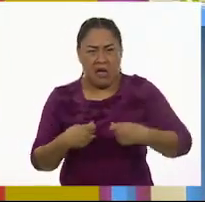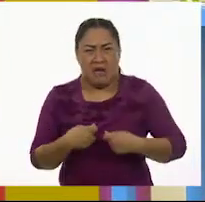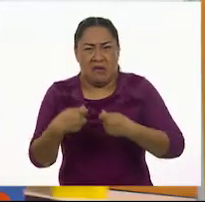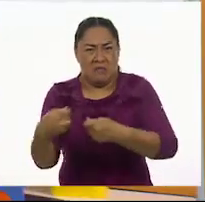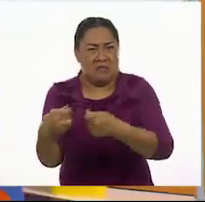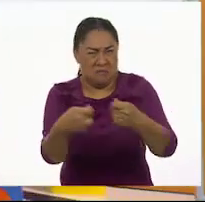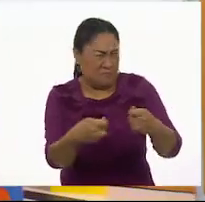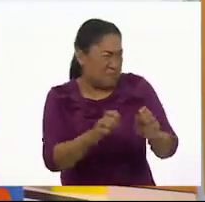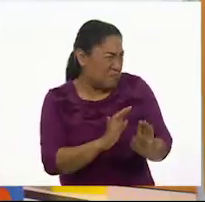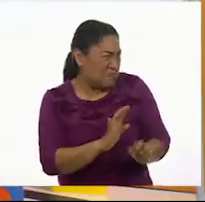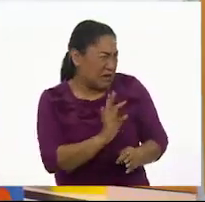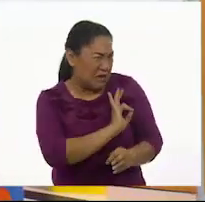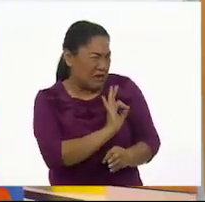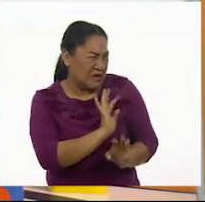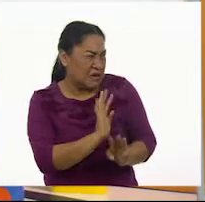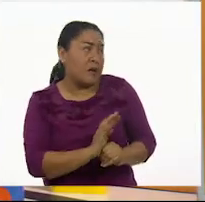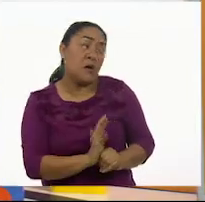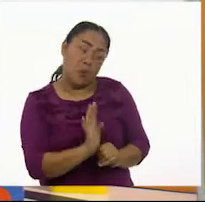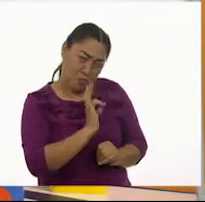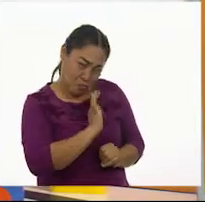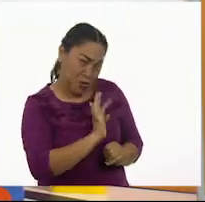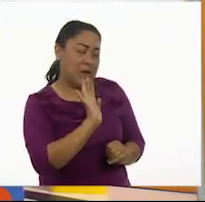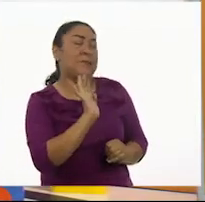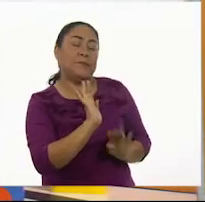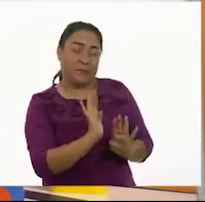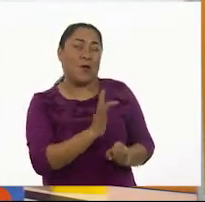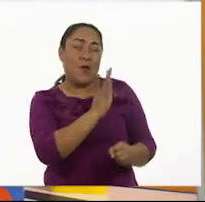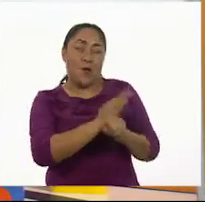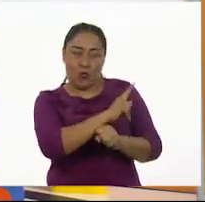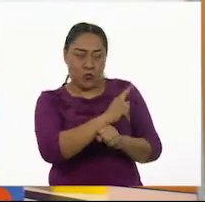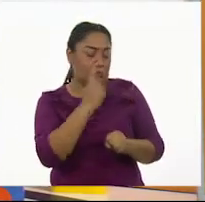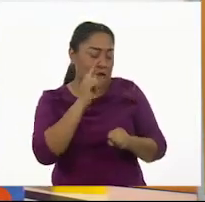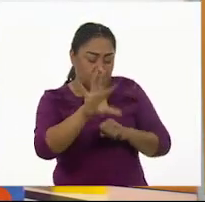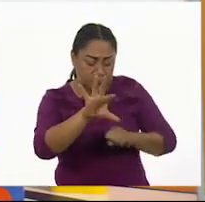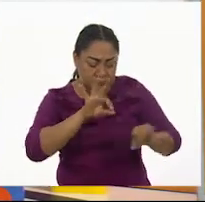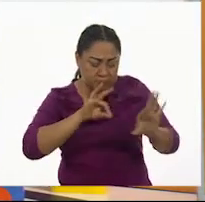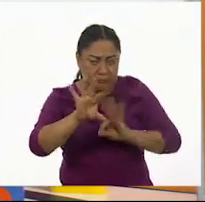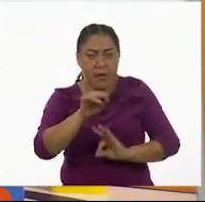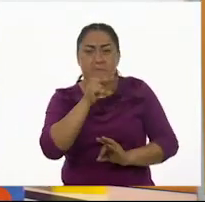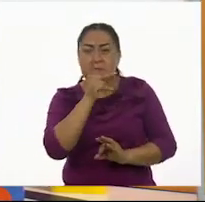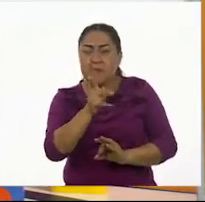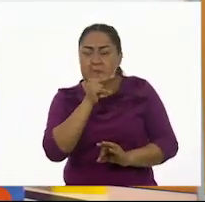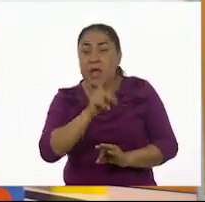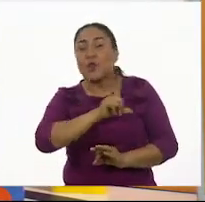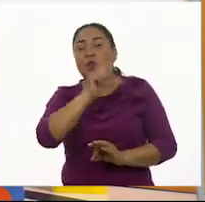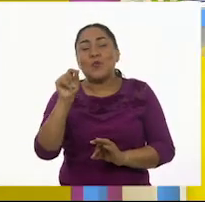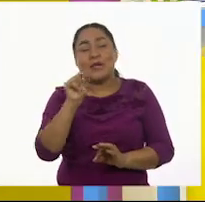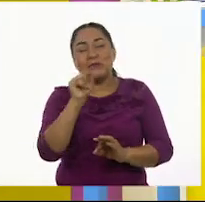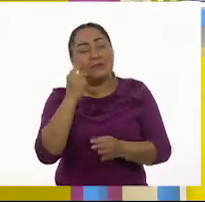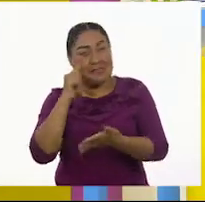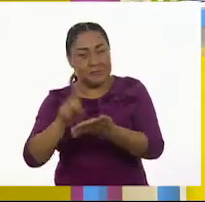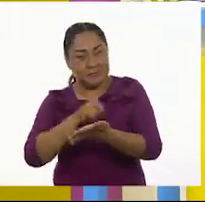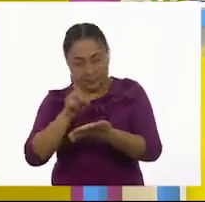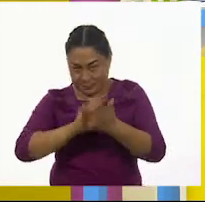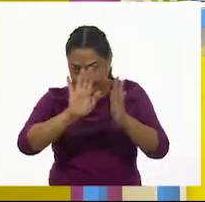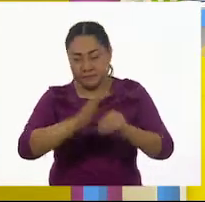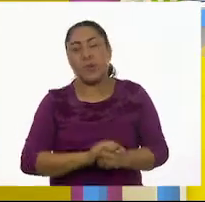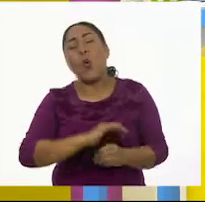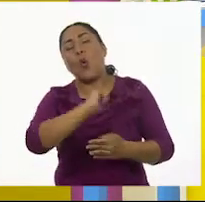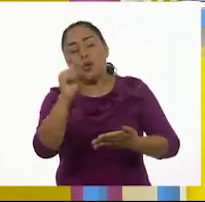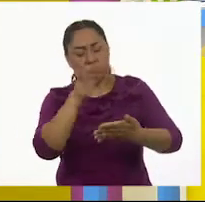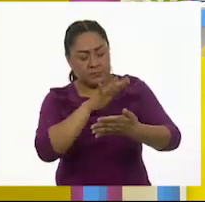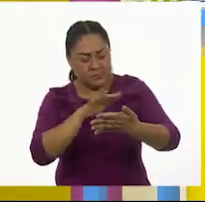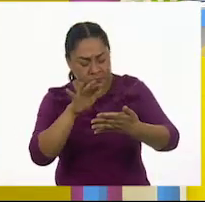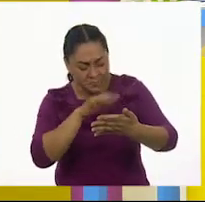Podría ser. ¿Ahorita te parece que encontremos todas y vayamos a nuestro diccionario al final? Otra que me parece rara